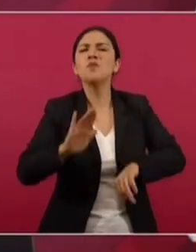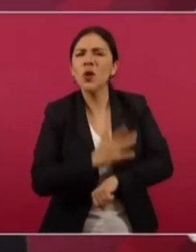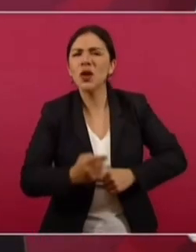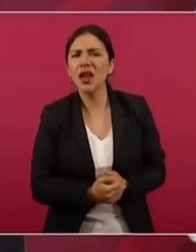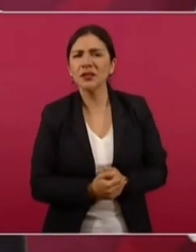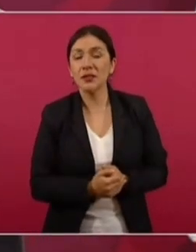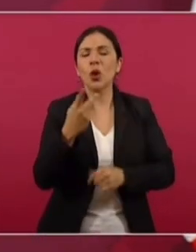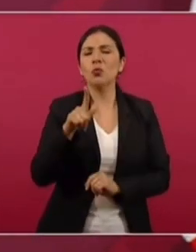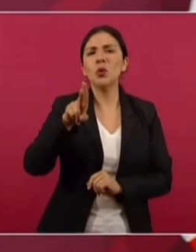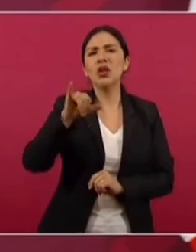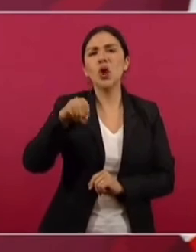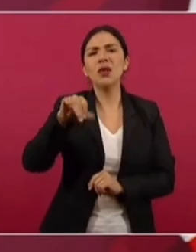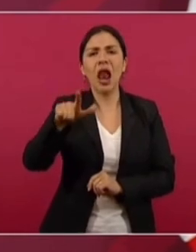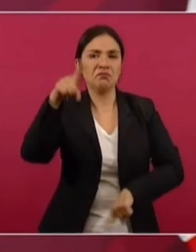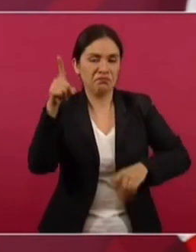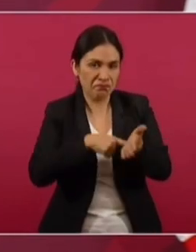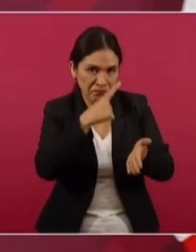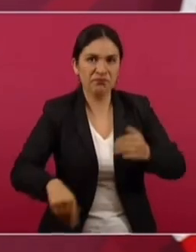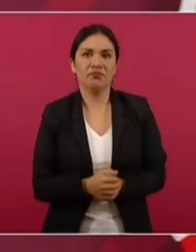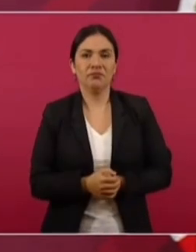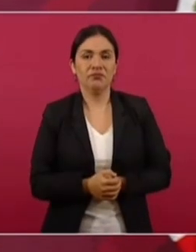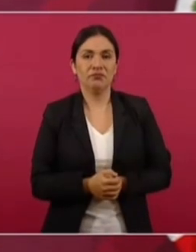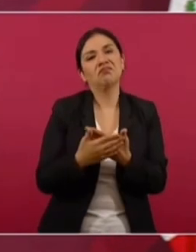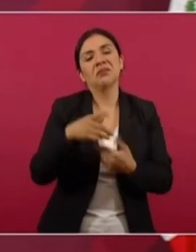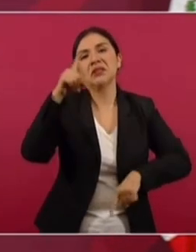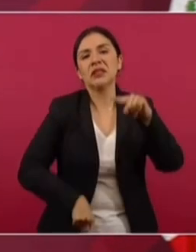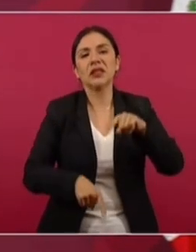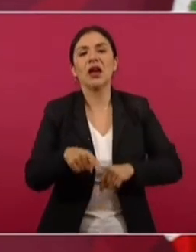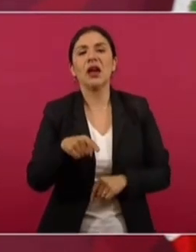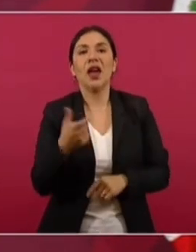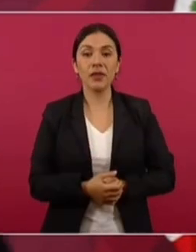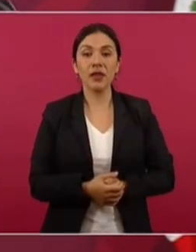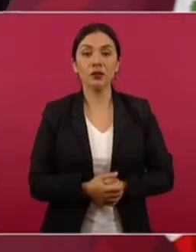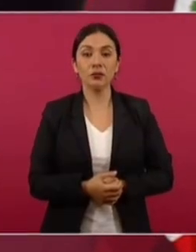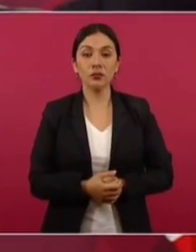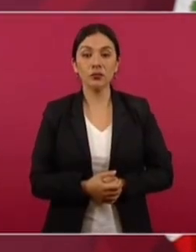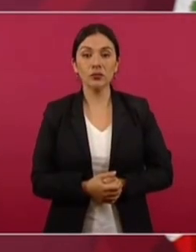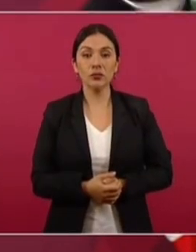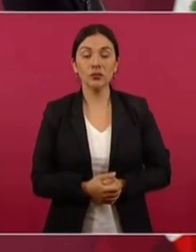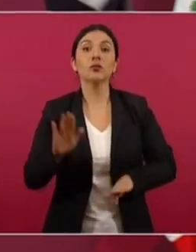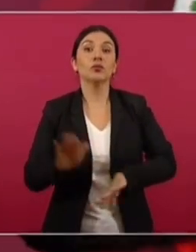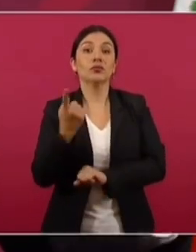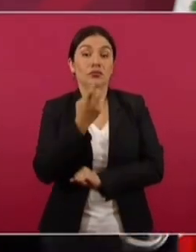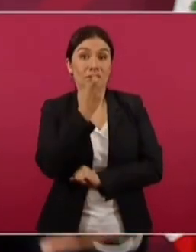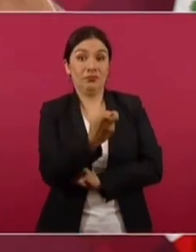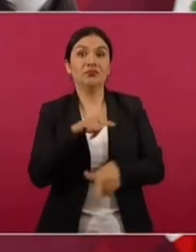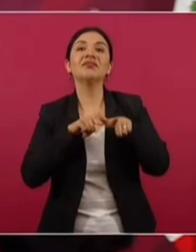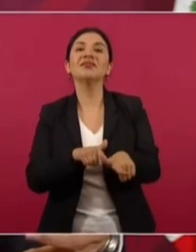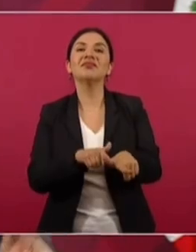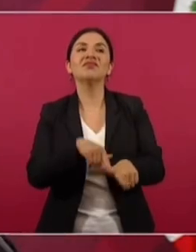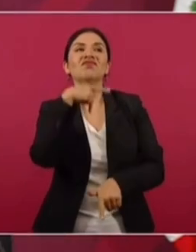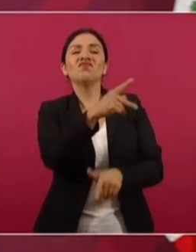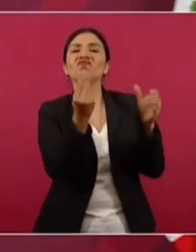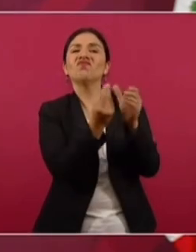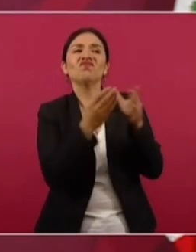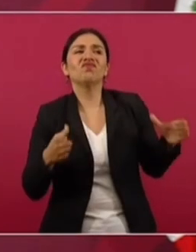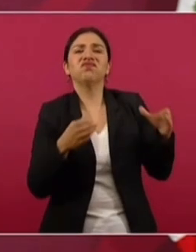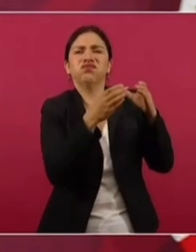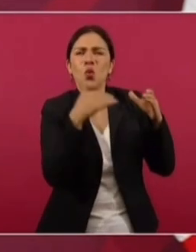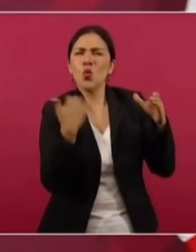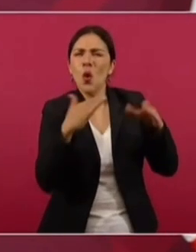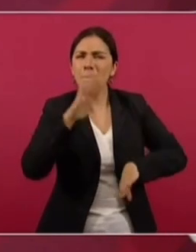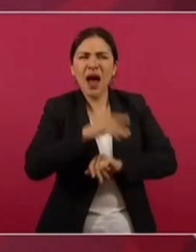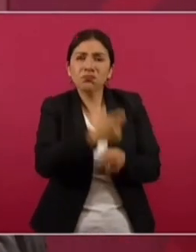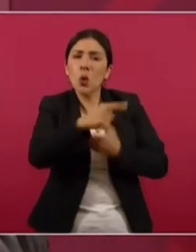¿Porque ya no van a haber plurinominales? ¿Por qué no quieren la reforma? Porque ya no va a haber billullos. Porque van a seguir manteniendo un aparato que es el más